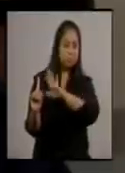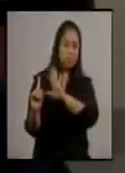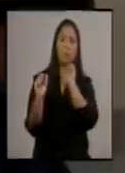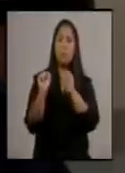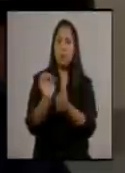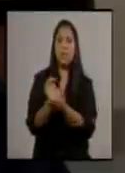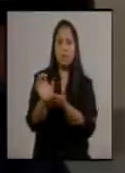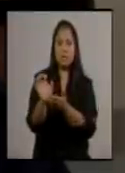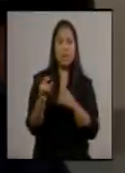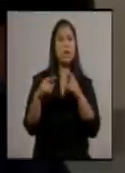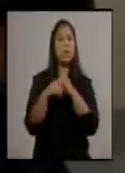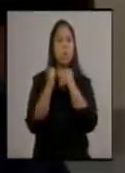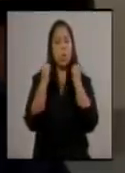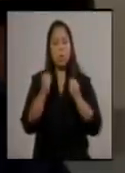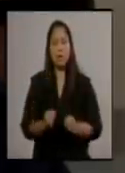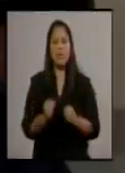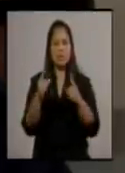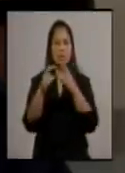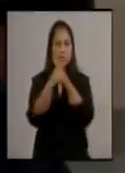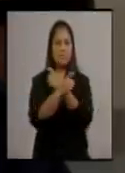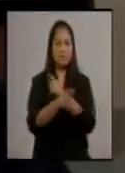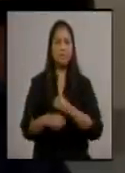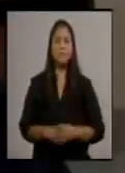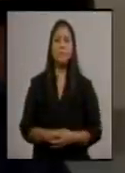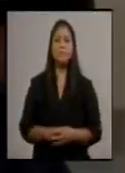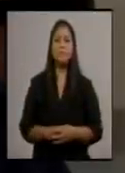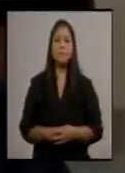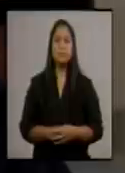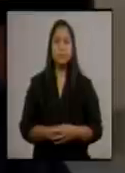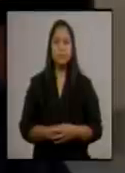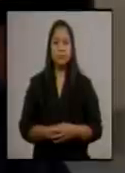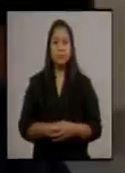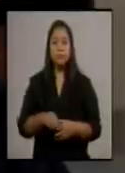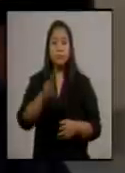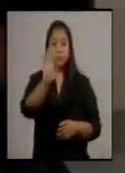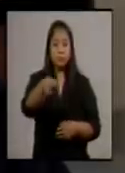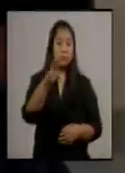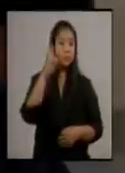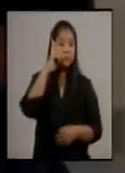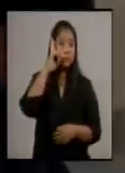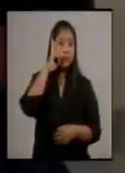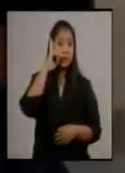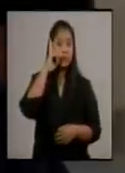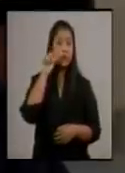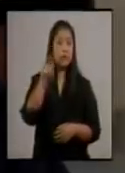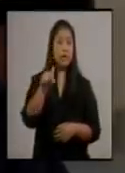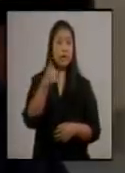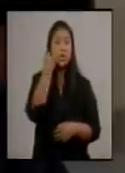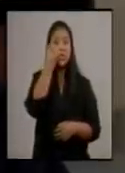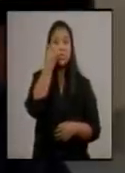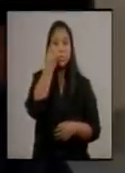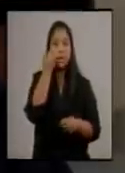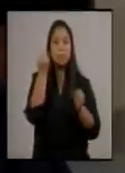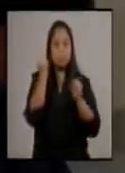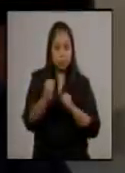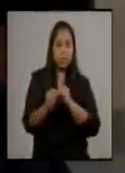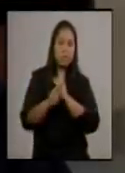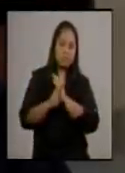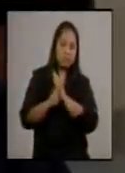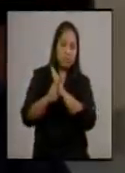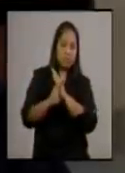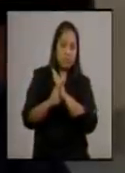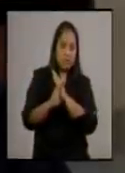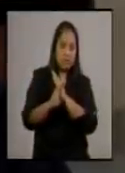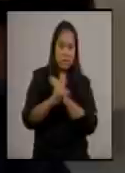Hay que recordarnos que esta enfermedad la podemos frenar si nos